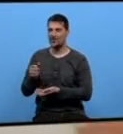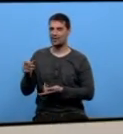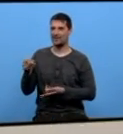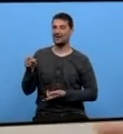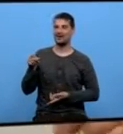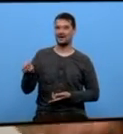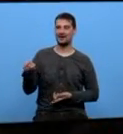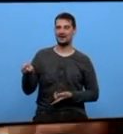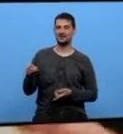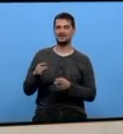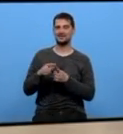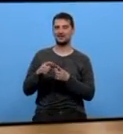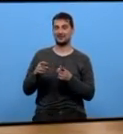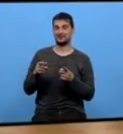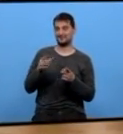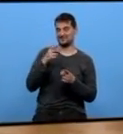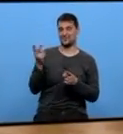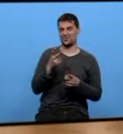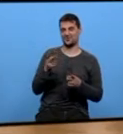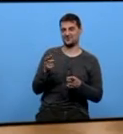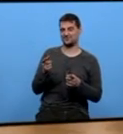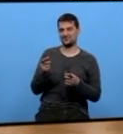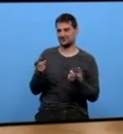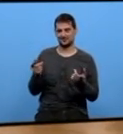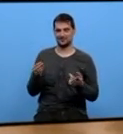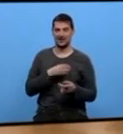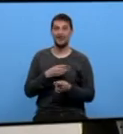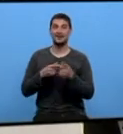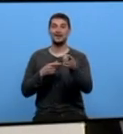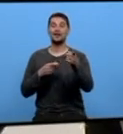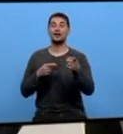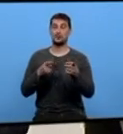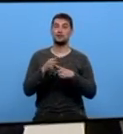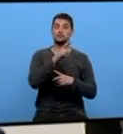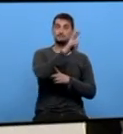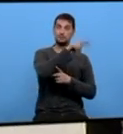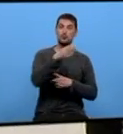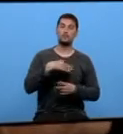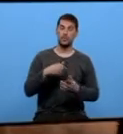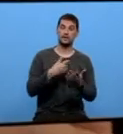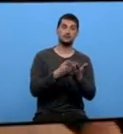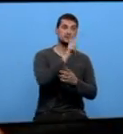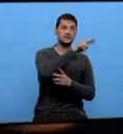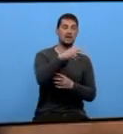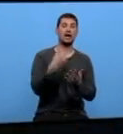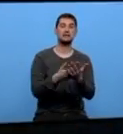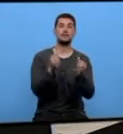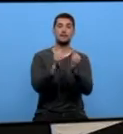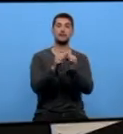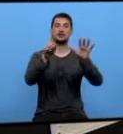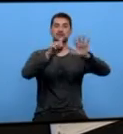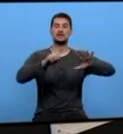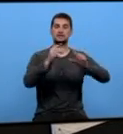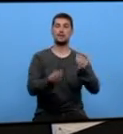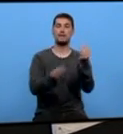O paño de lágrimas dele A mostra con un marcado carácter didáctico pode visitarse a 26 de maio no pabillón Cato do Centro de